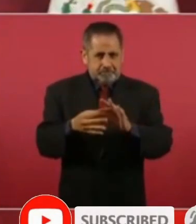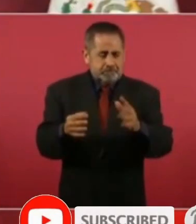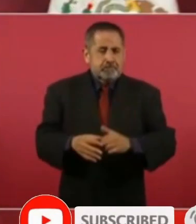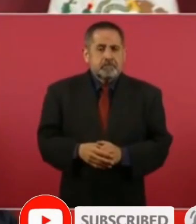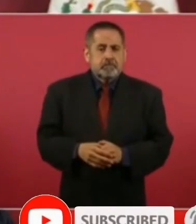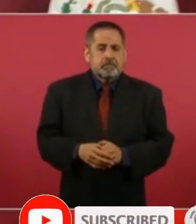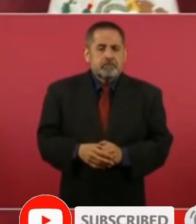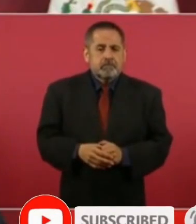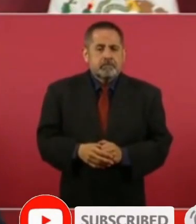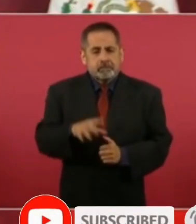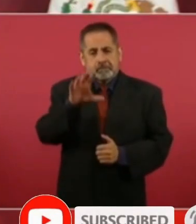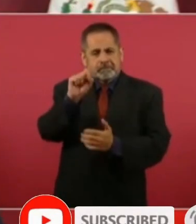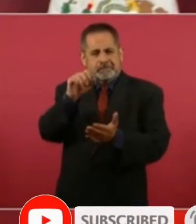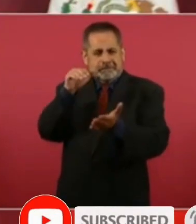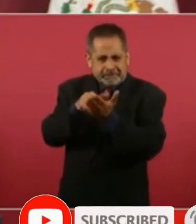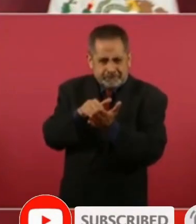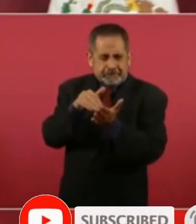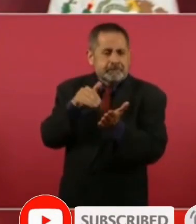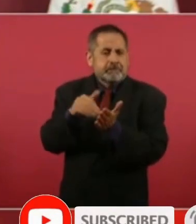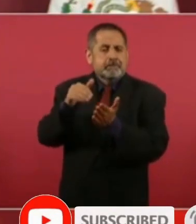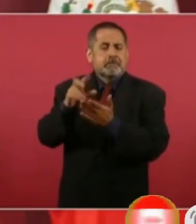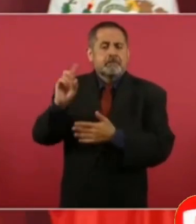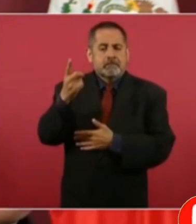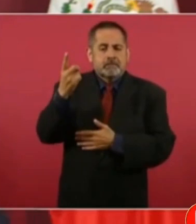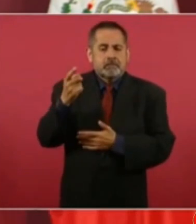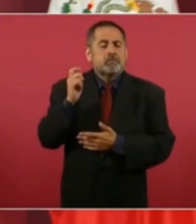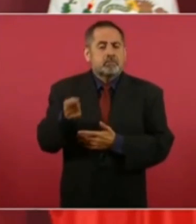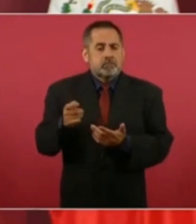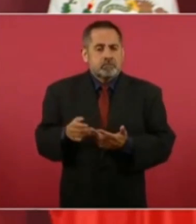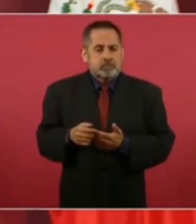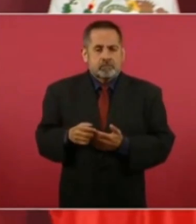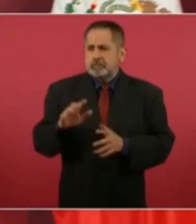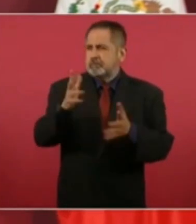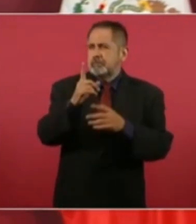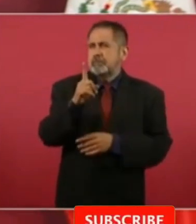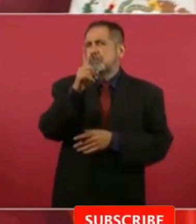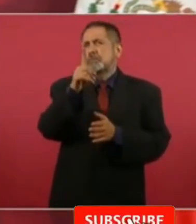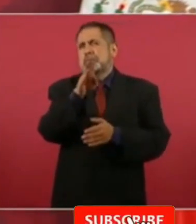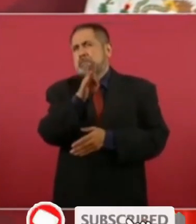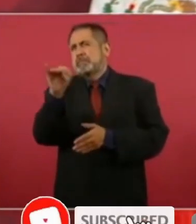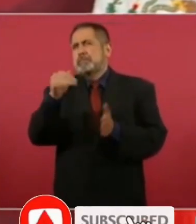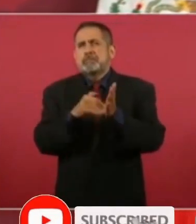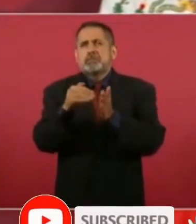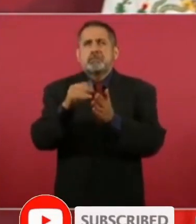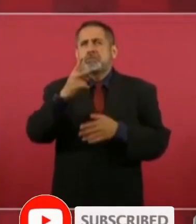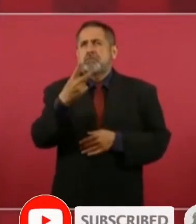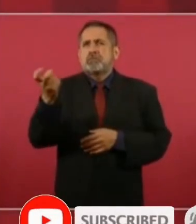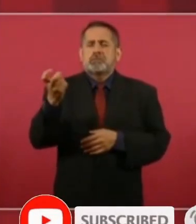Cuando hablamos de 60 mil millones de dólares, es un billón 200, un billón